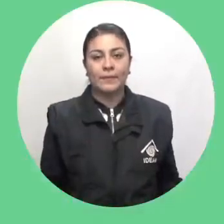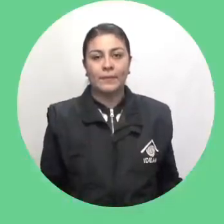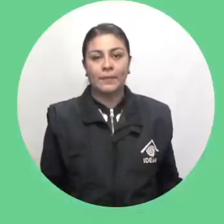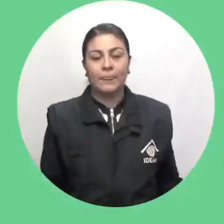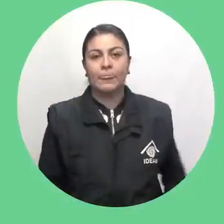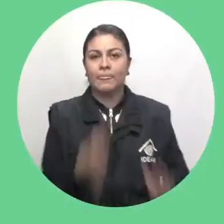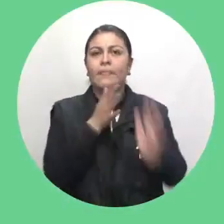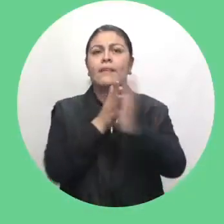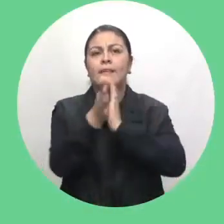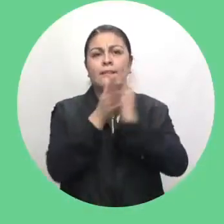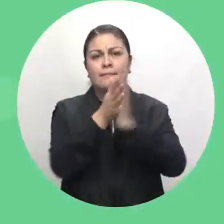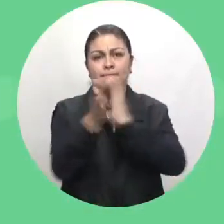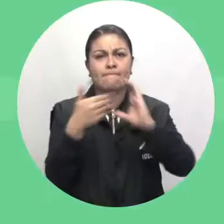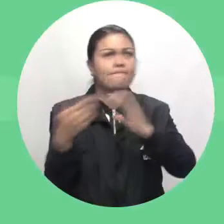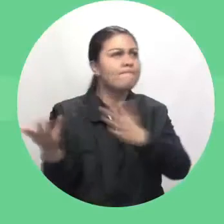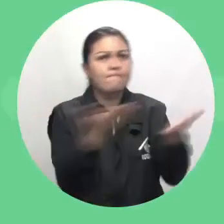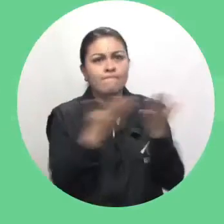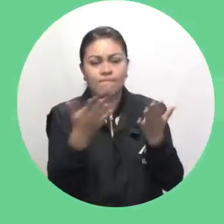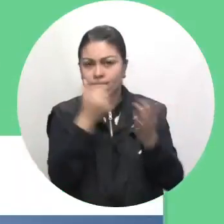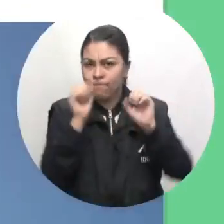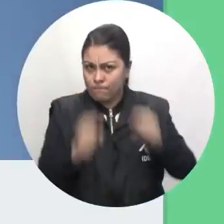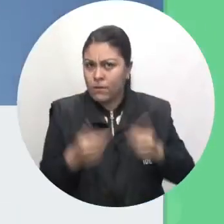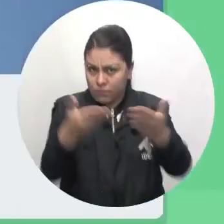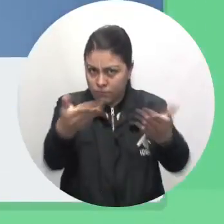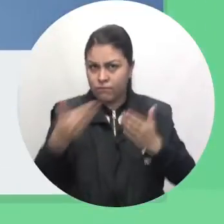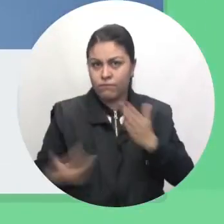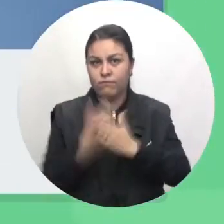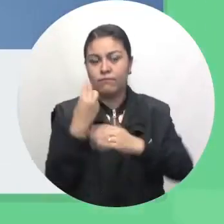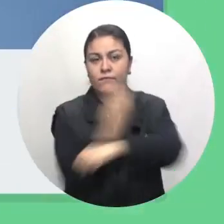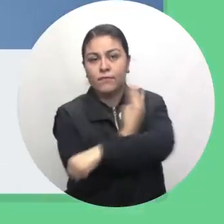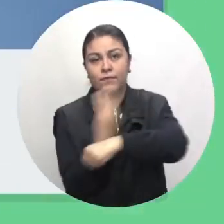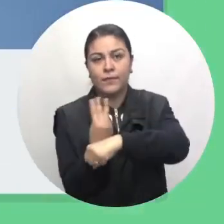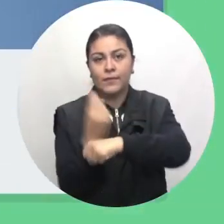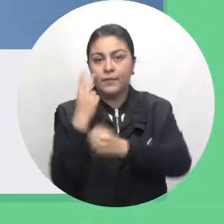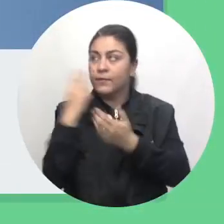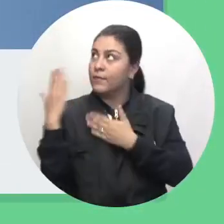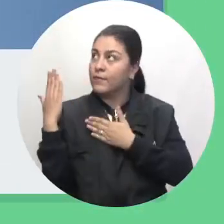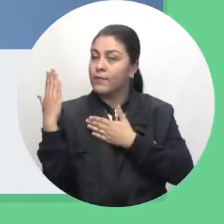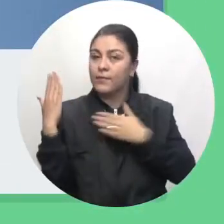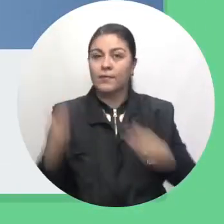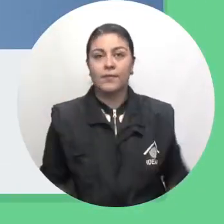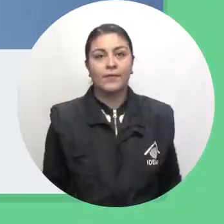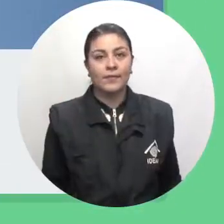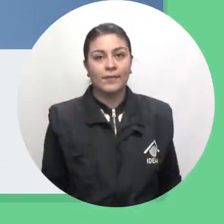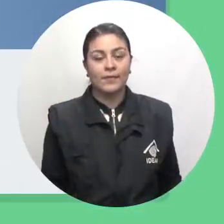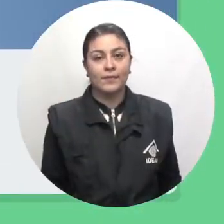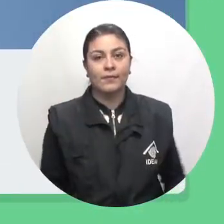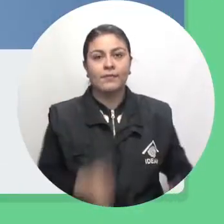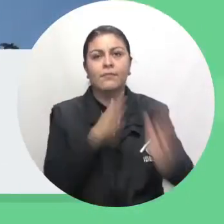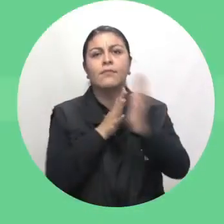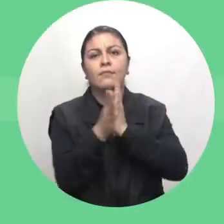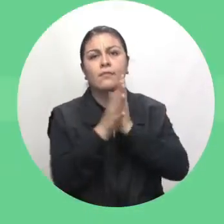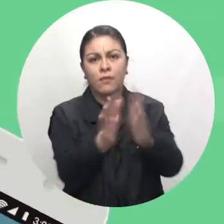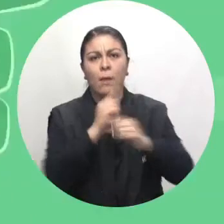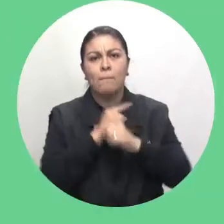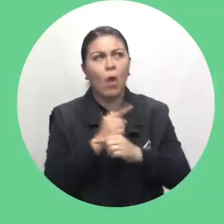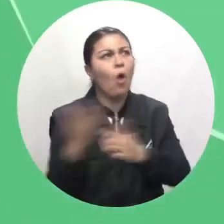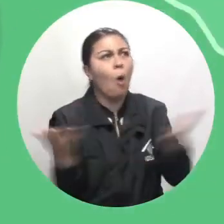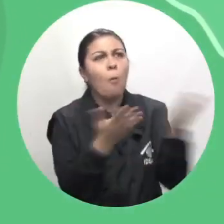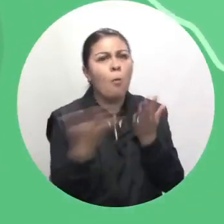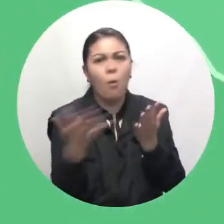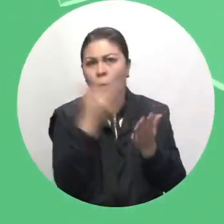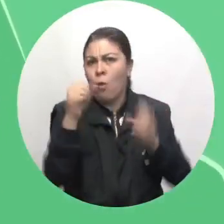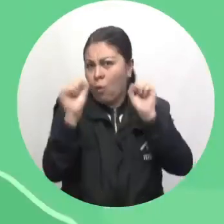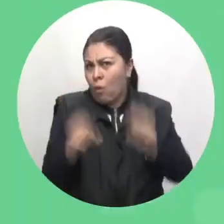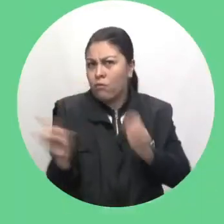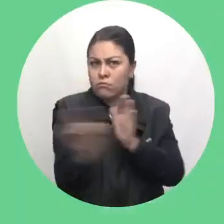Para mayor información sobre el pronóstico del tiempo, visítenos en www.ideam.gov.co y para estar informado al